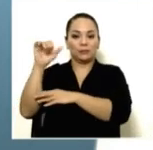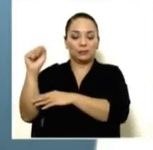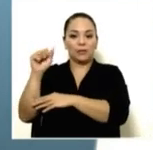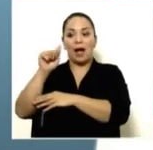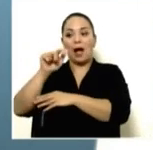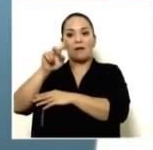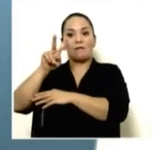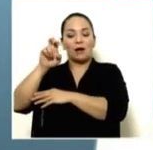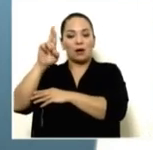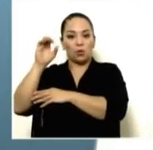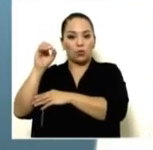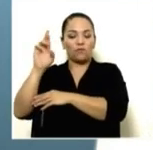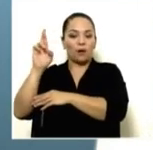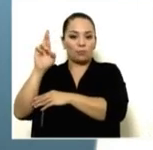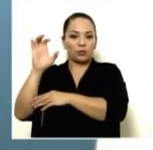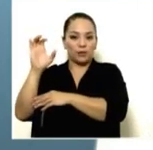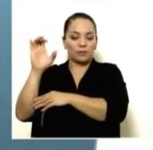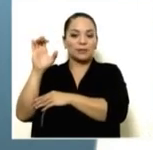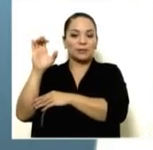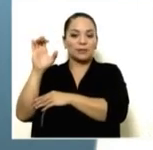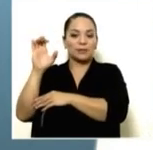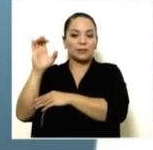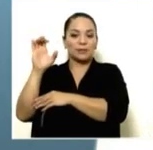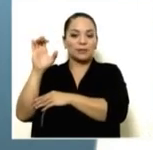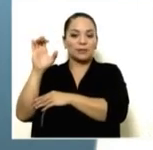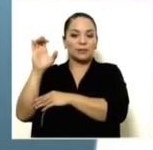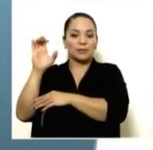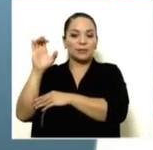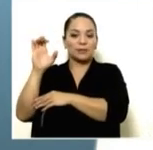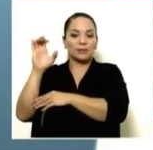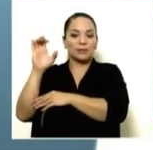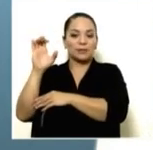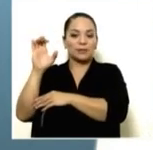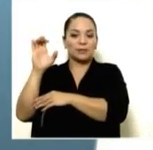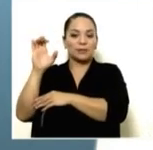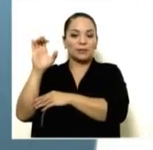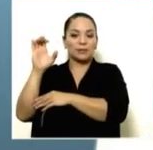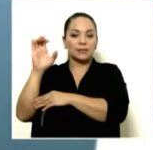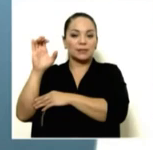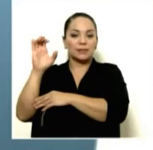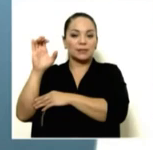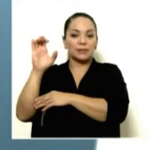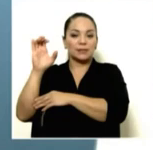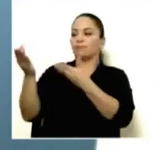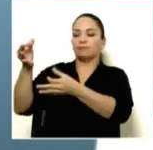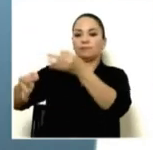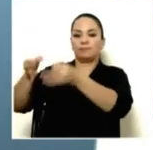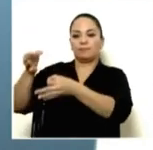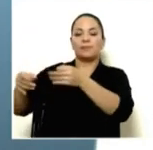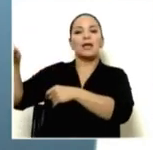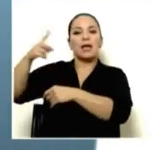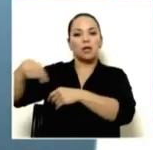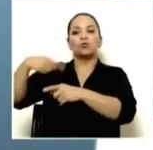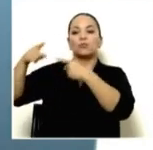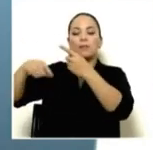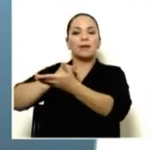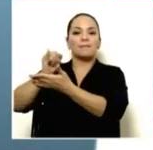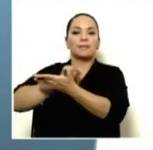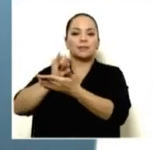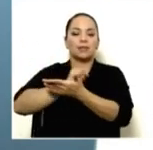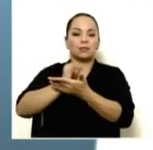Chávez, los estamos llevando a la Fiscalía para que la Fiscalía haga una investigación en la vía penal